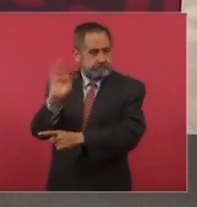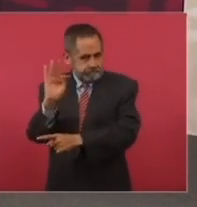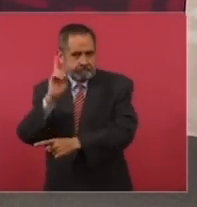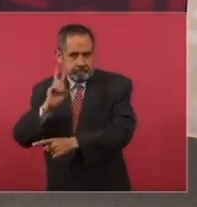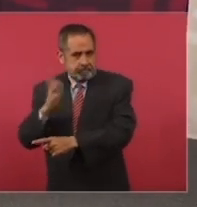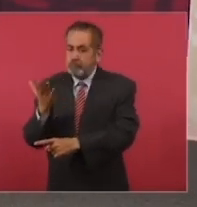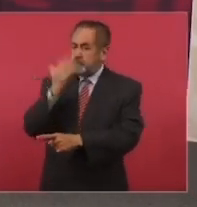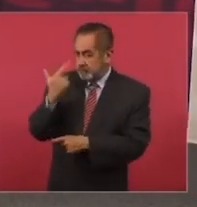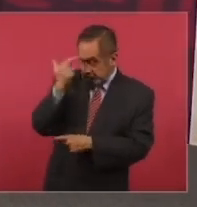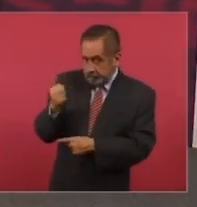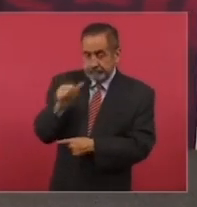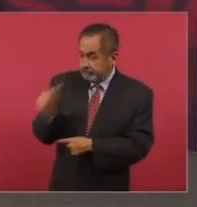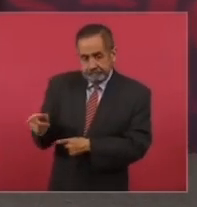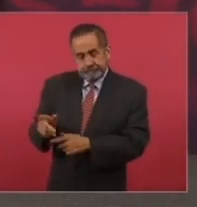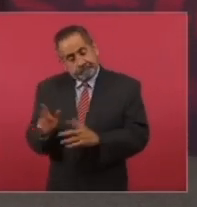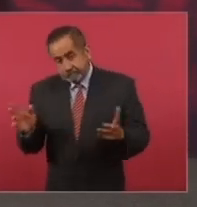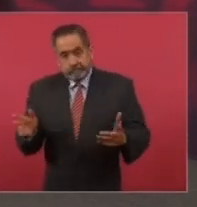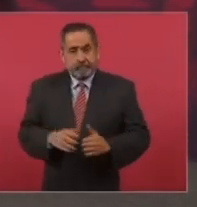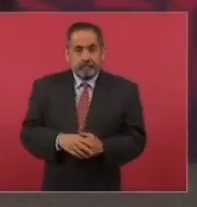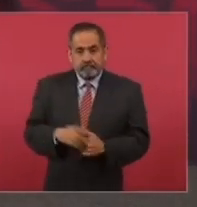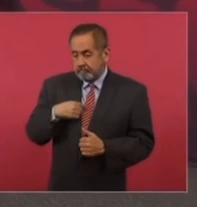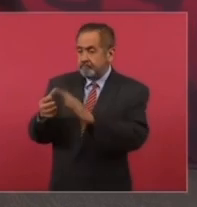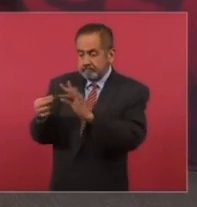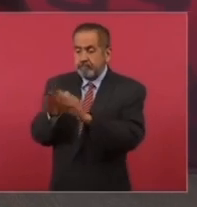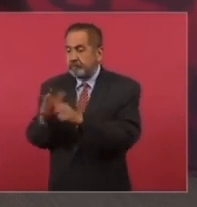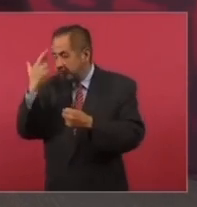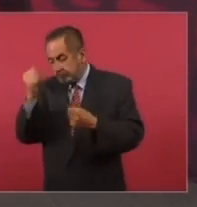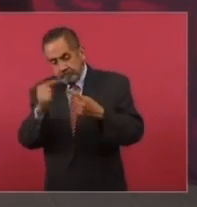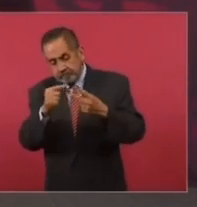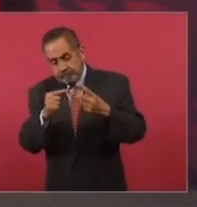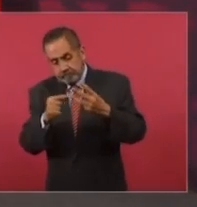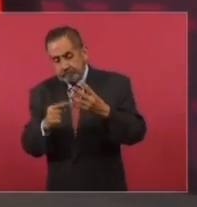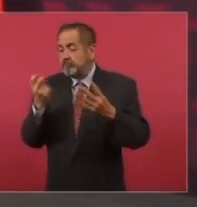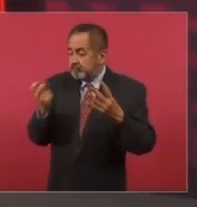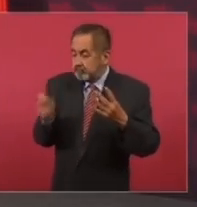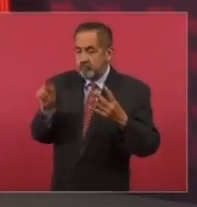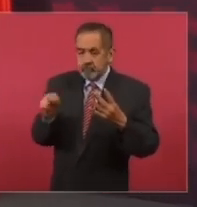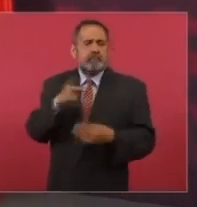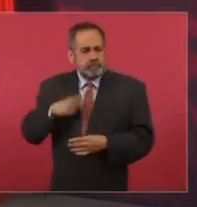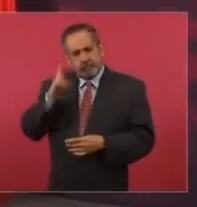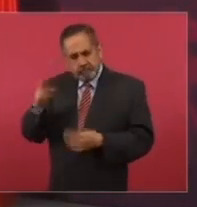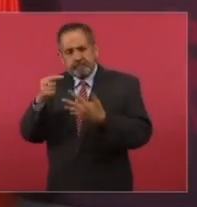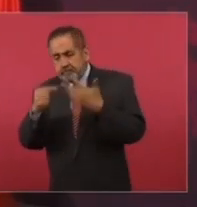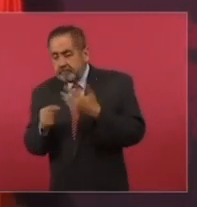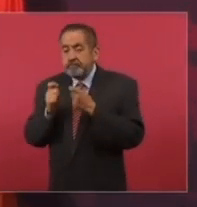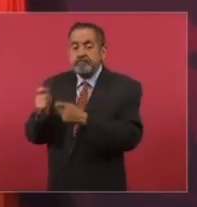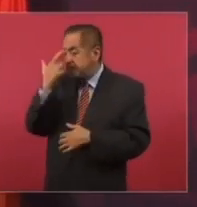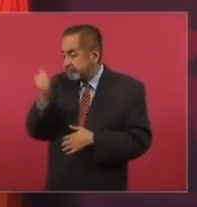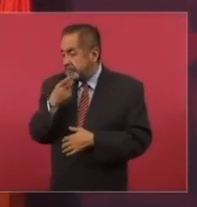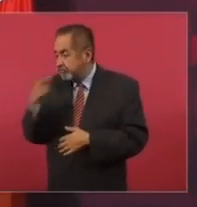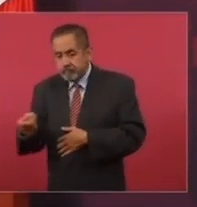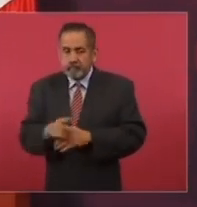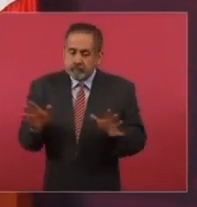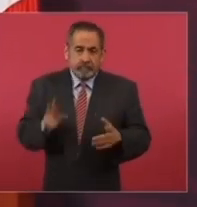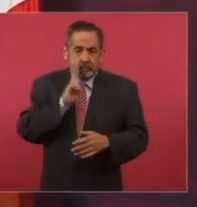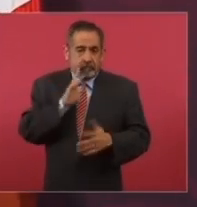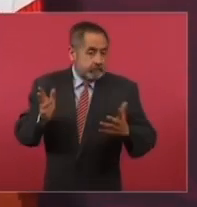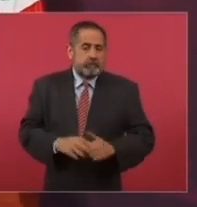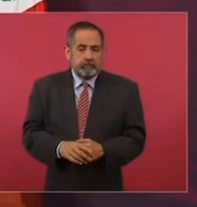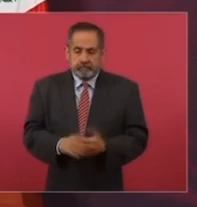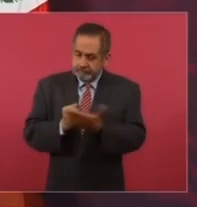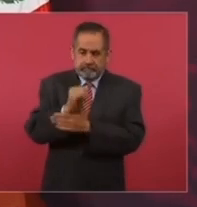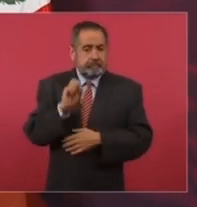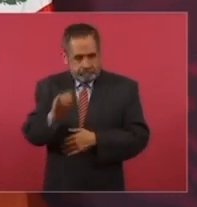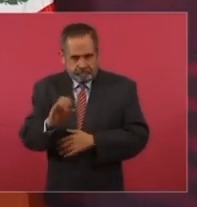eso? ¿Hasta cuándo van a entender eso que estamos en una dictadura? Es un autócrata. Él, solo él, y él, y